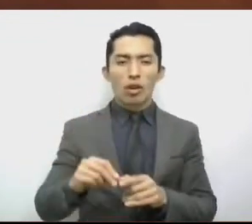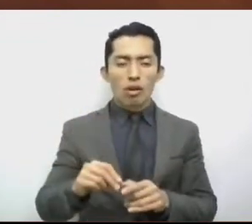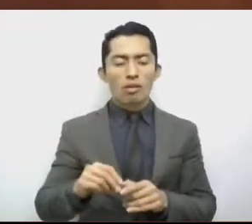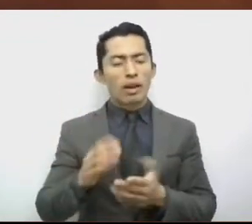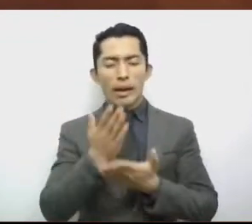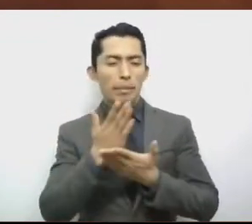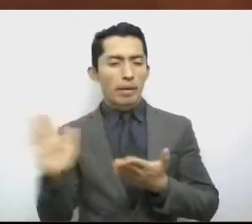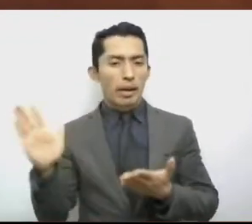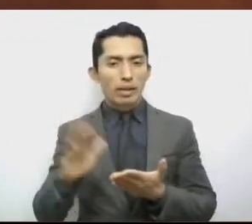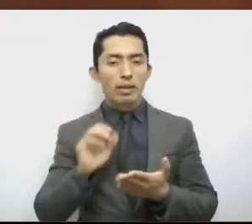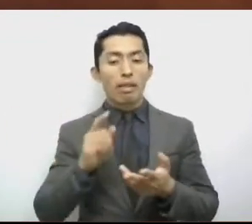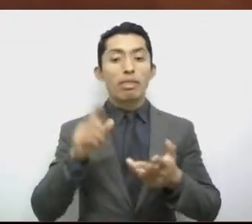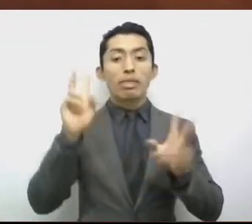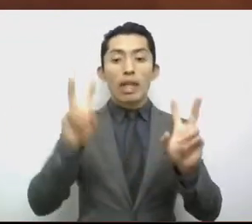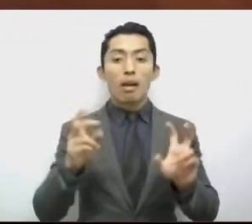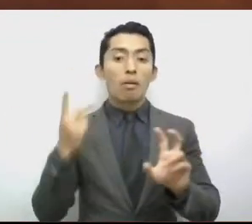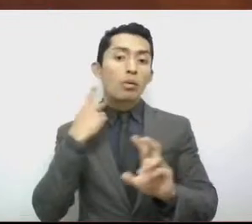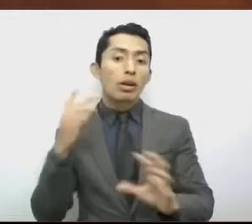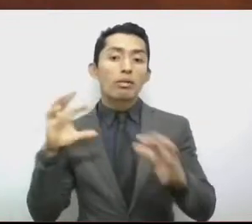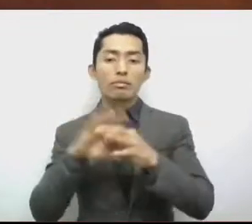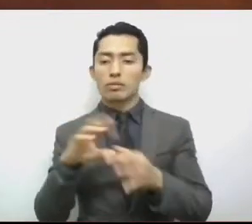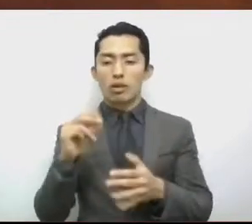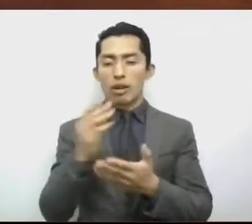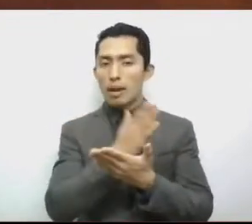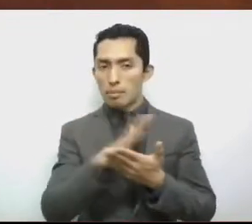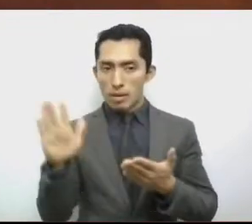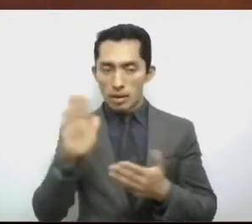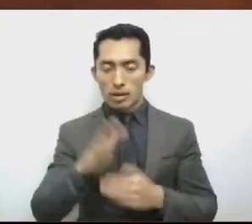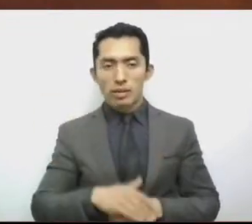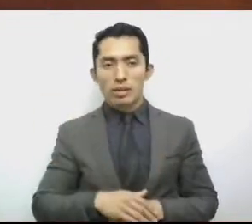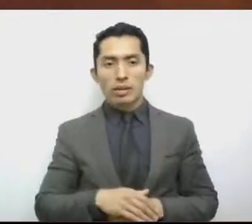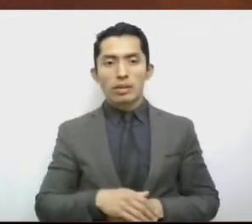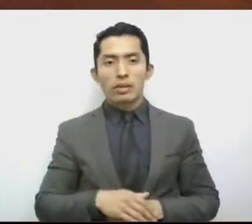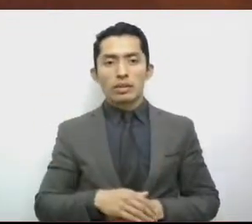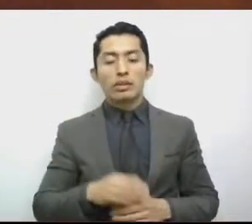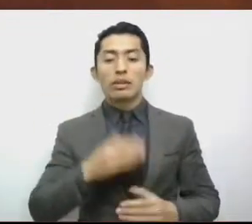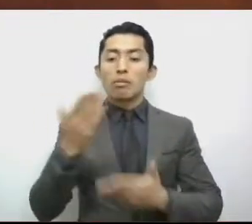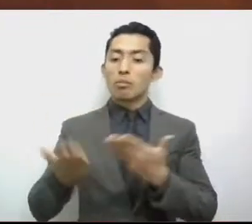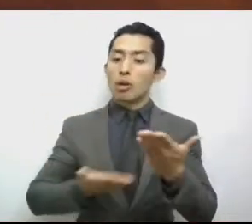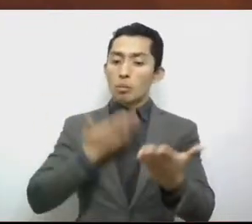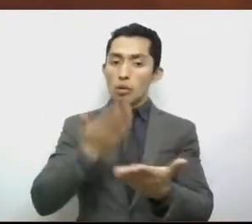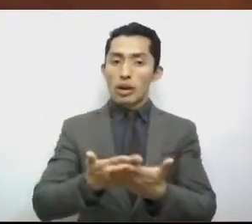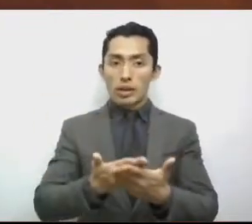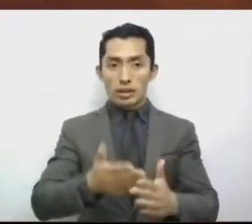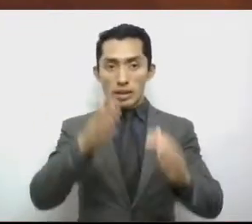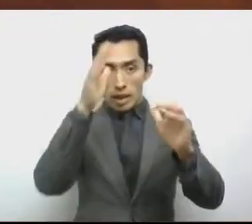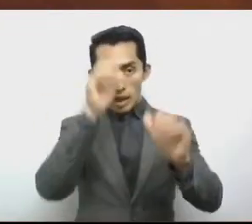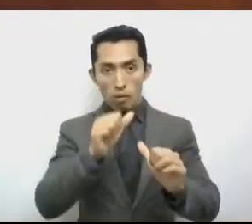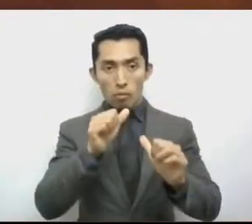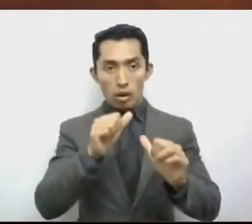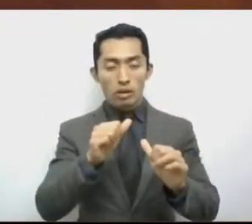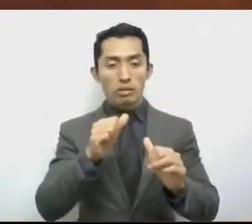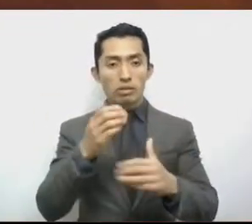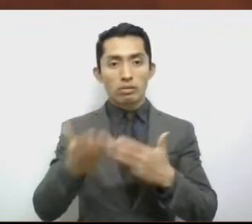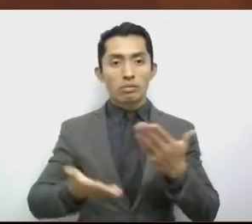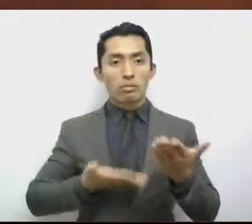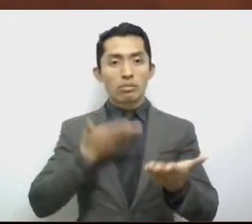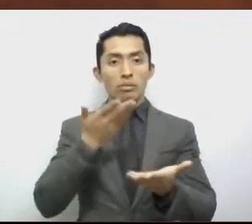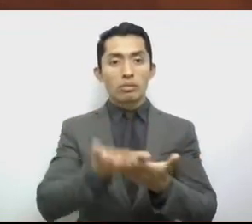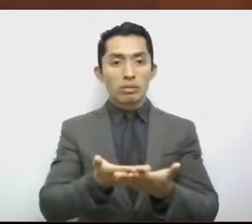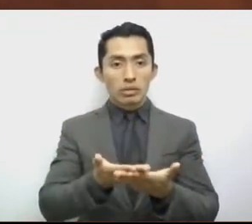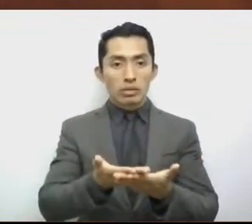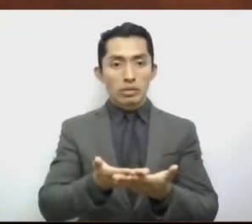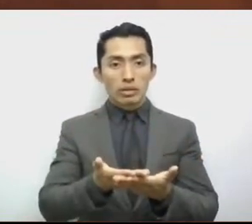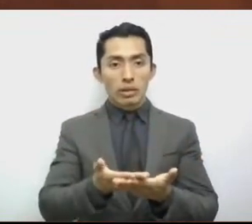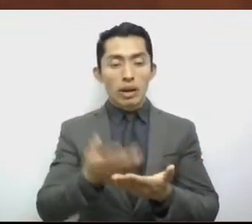los temas. Subir un acuerdo al vapor sin el